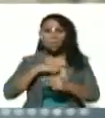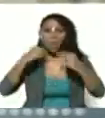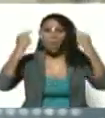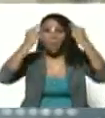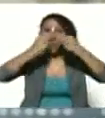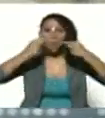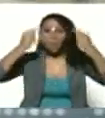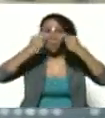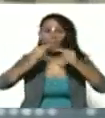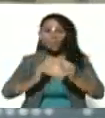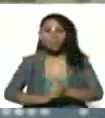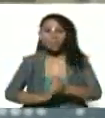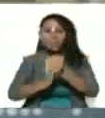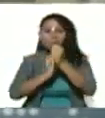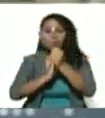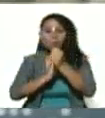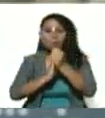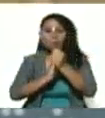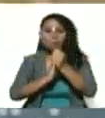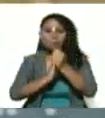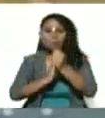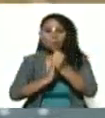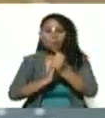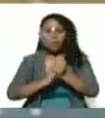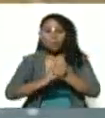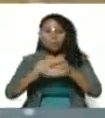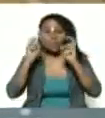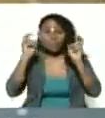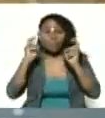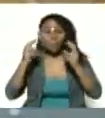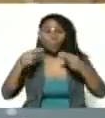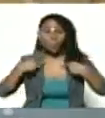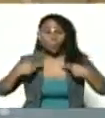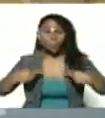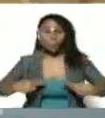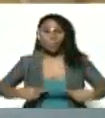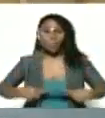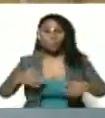a un líder de la calidad humana